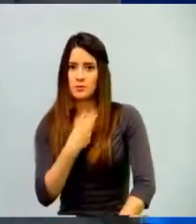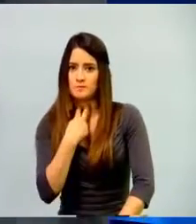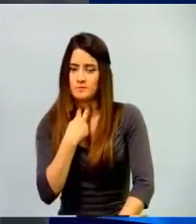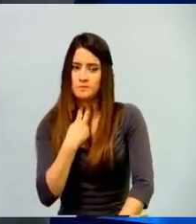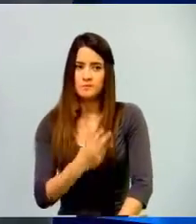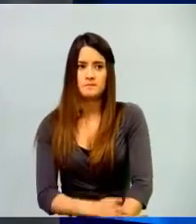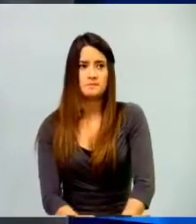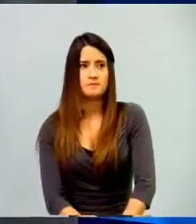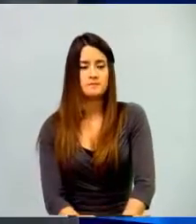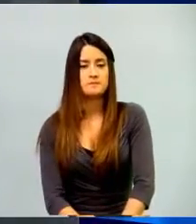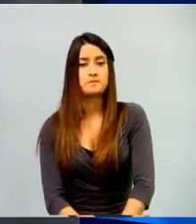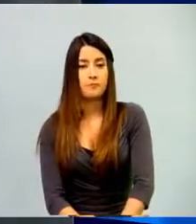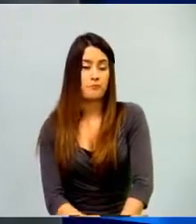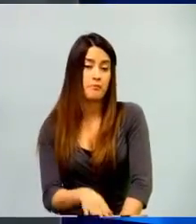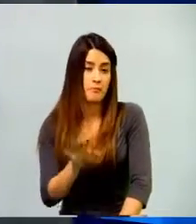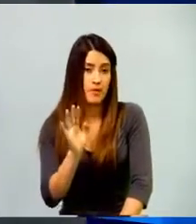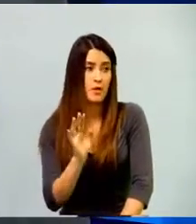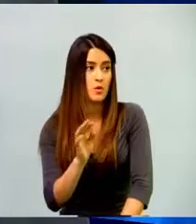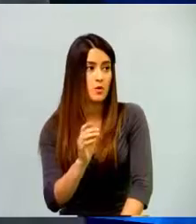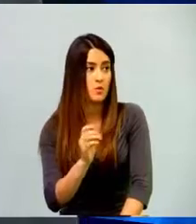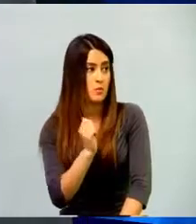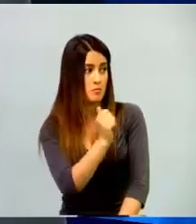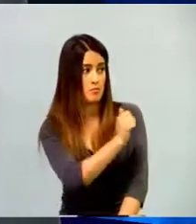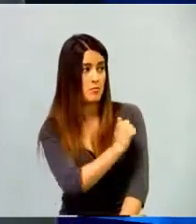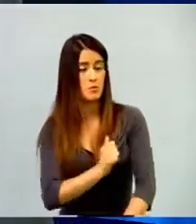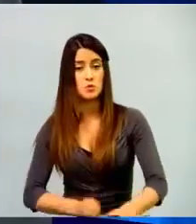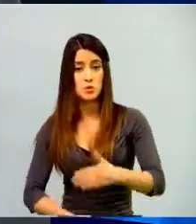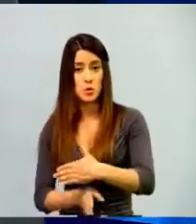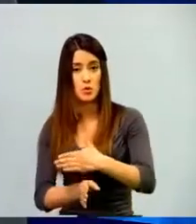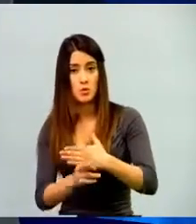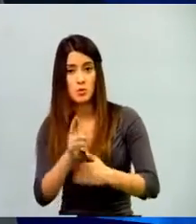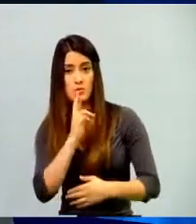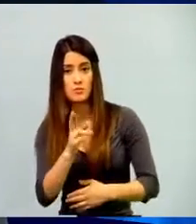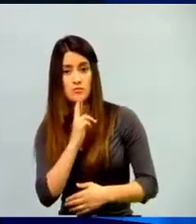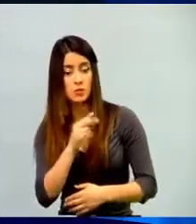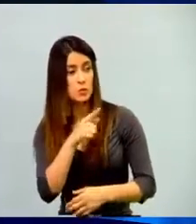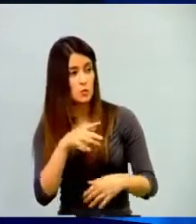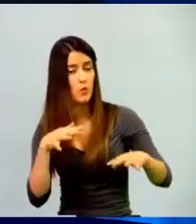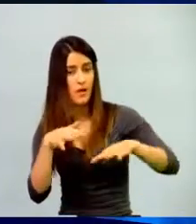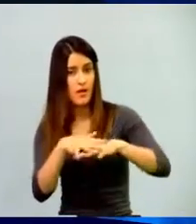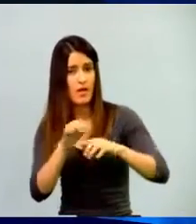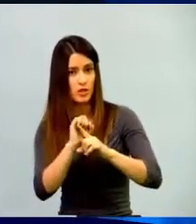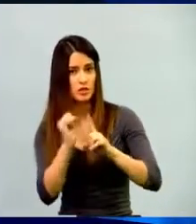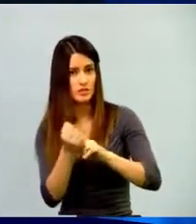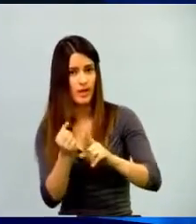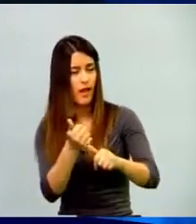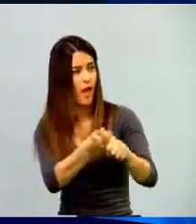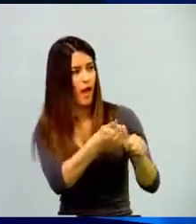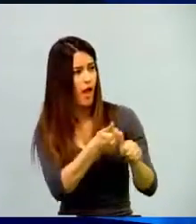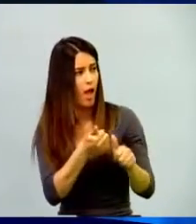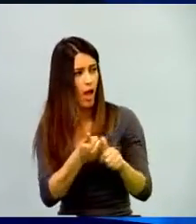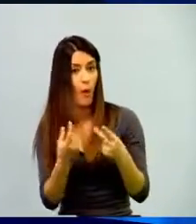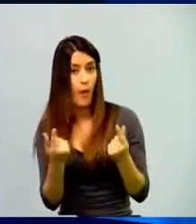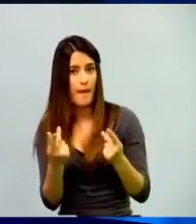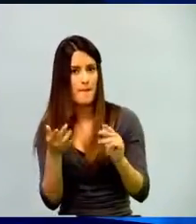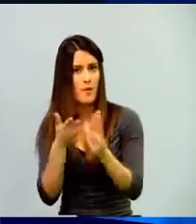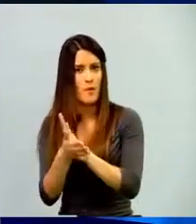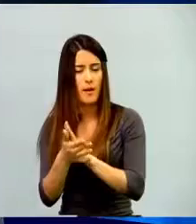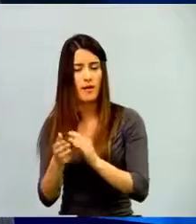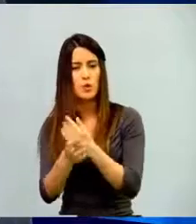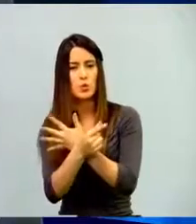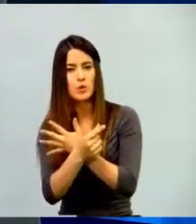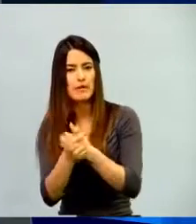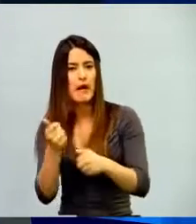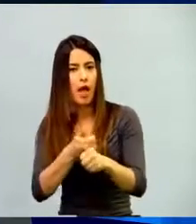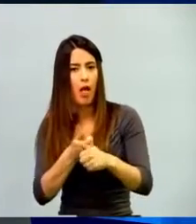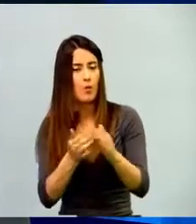oportunidad de que nos sigan respondiendo. Me imagino que todos están en redes sociales. Rápidamente un pasón de su red social, su cuenta de